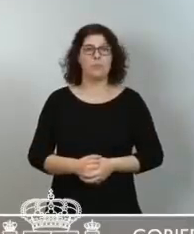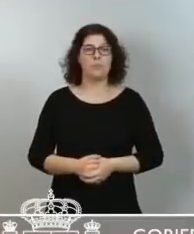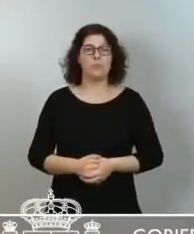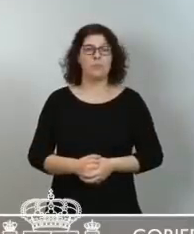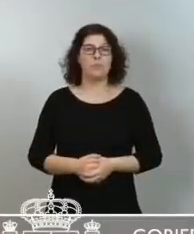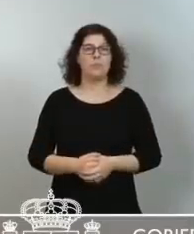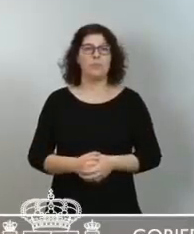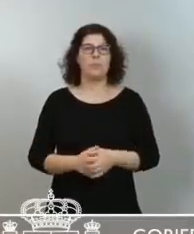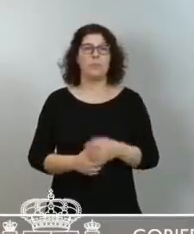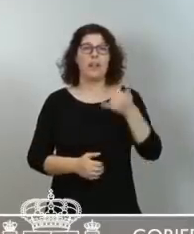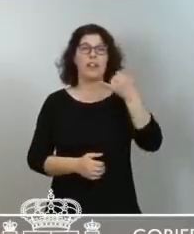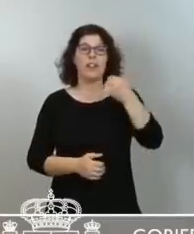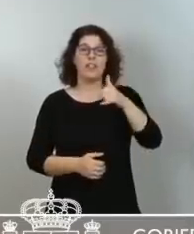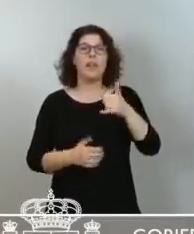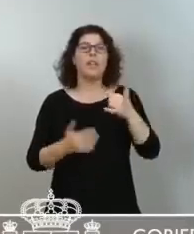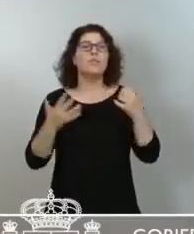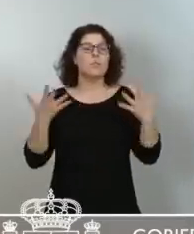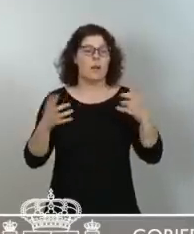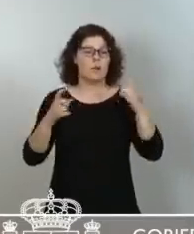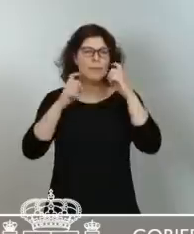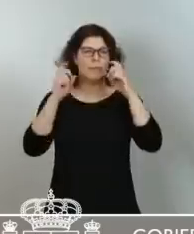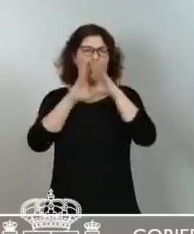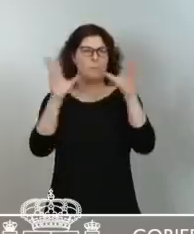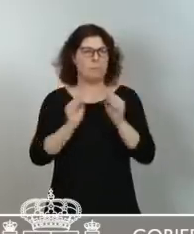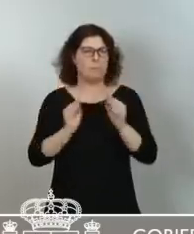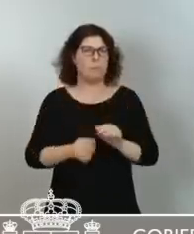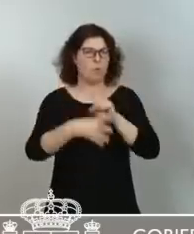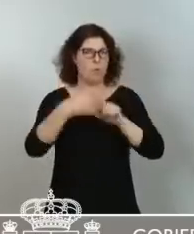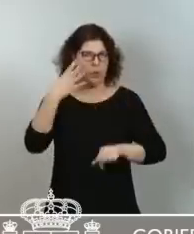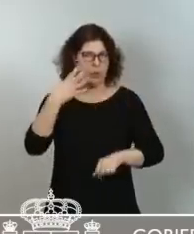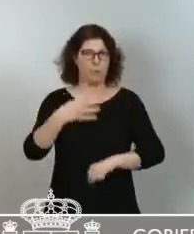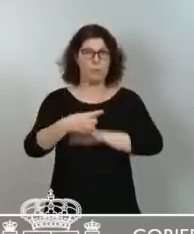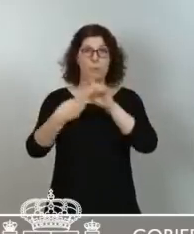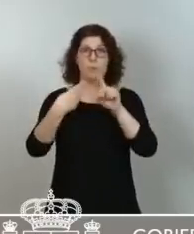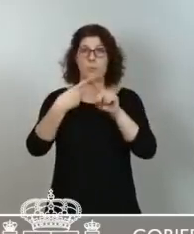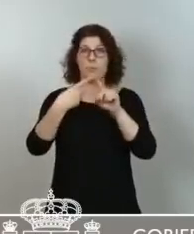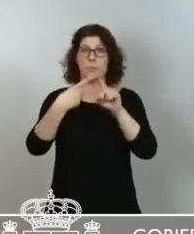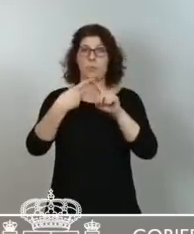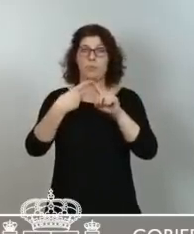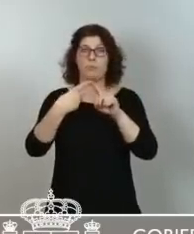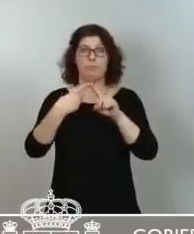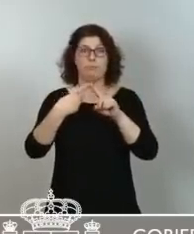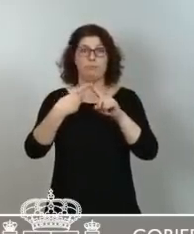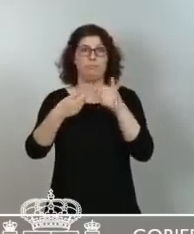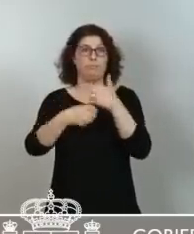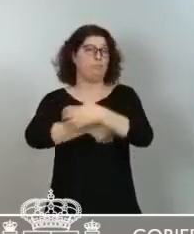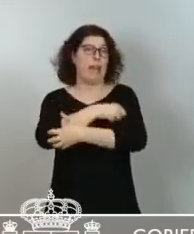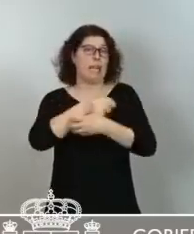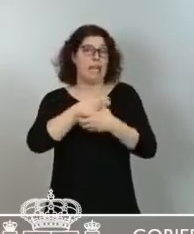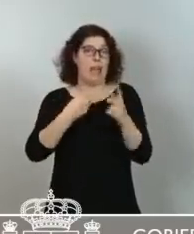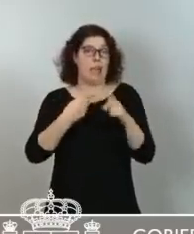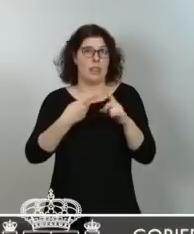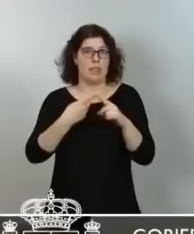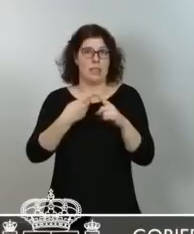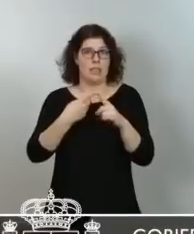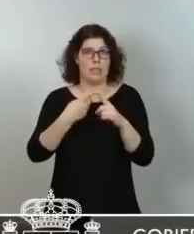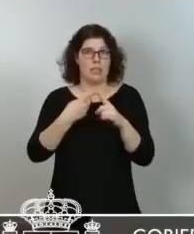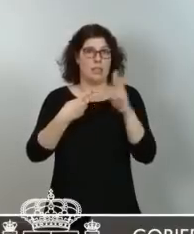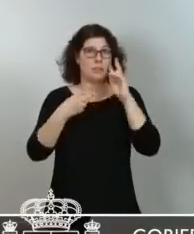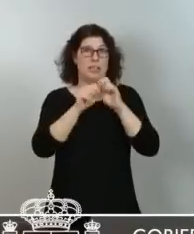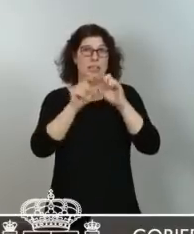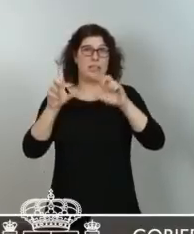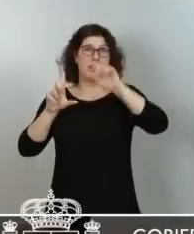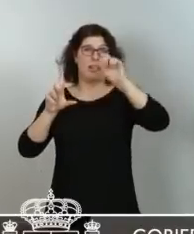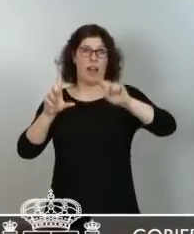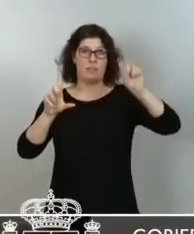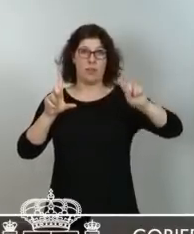He tratado de sintetizarlas en cuatro. La primera es la precariedad. Como pueden ver en este gráfico, la tasa de temporalidad